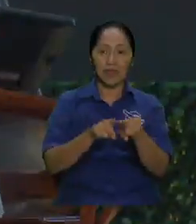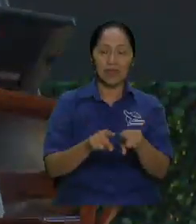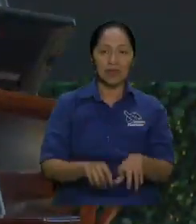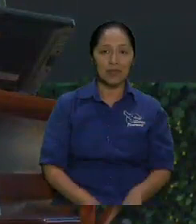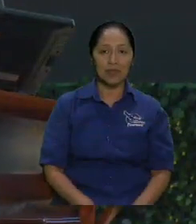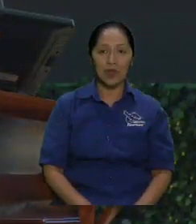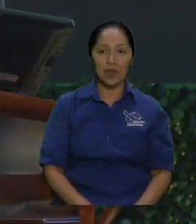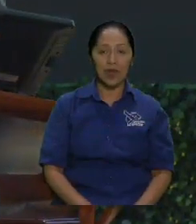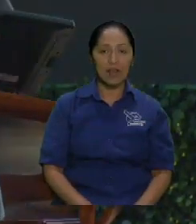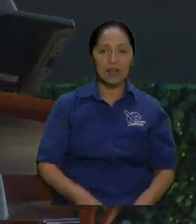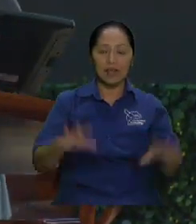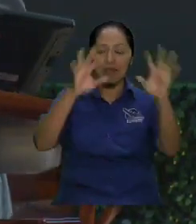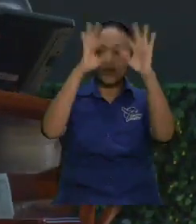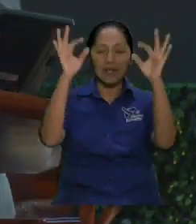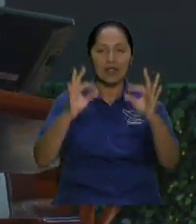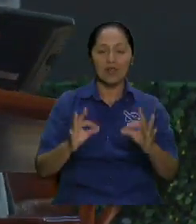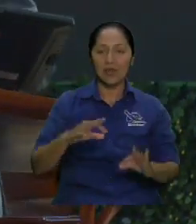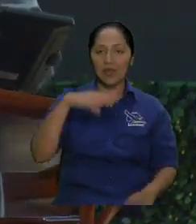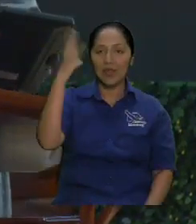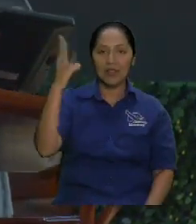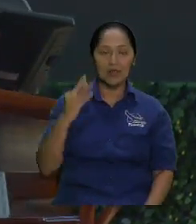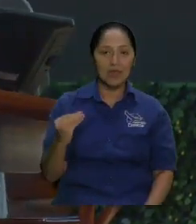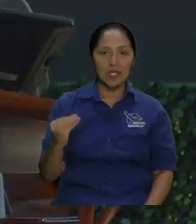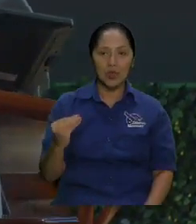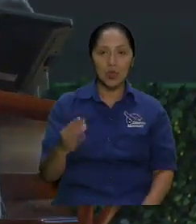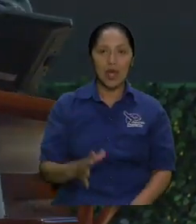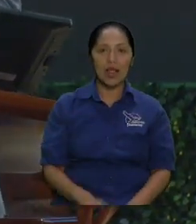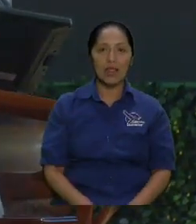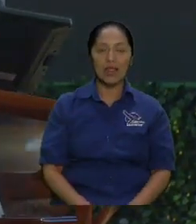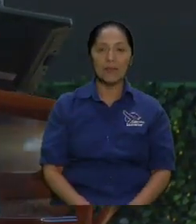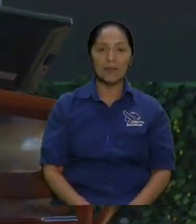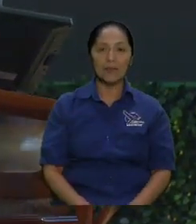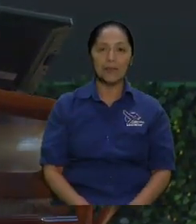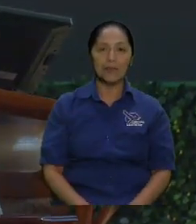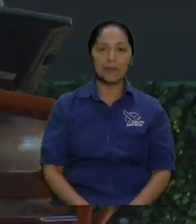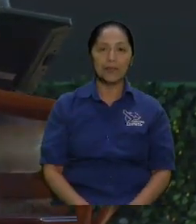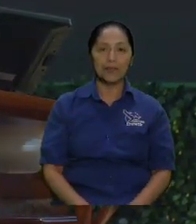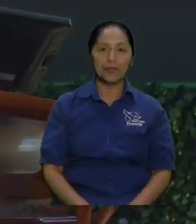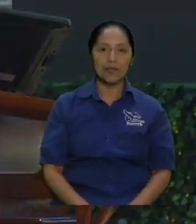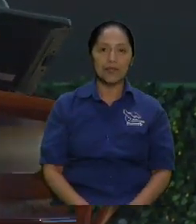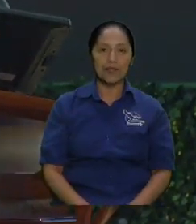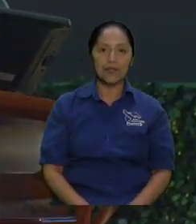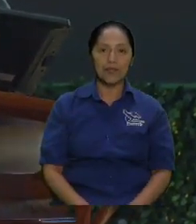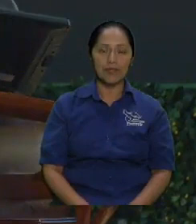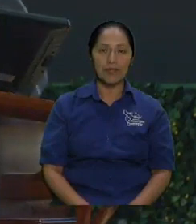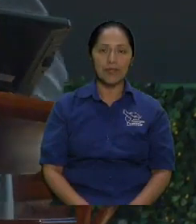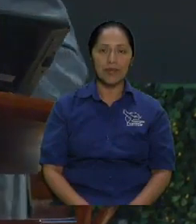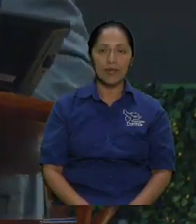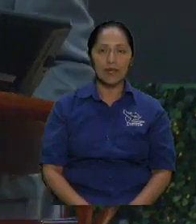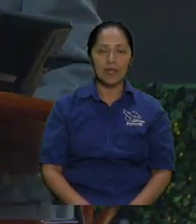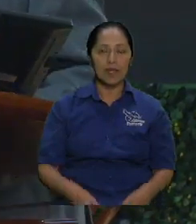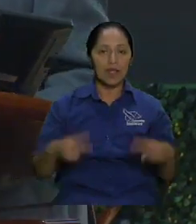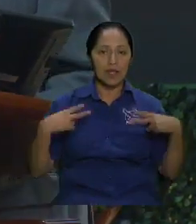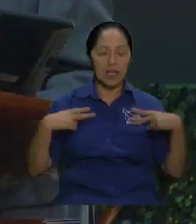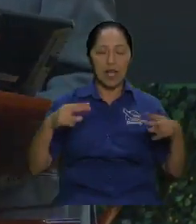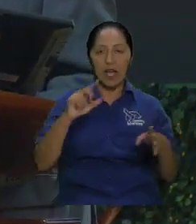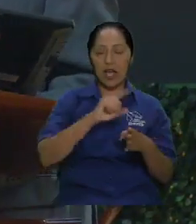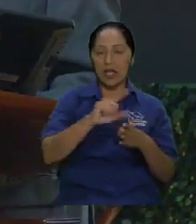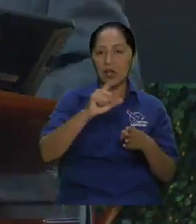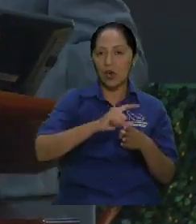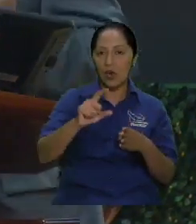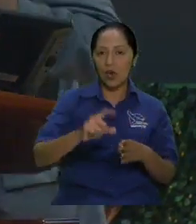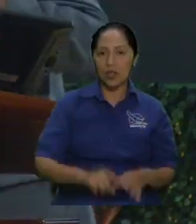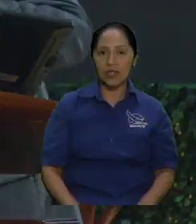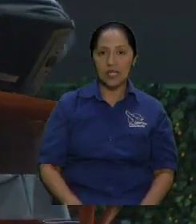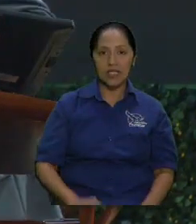pero el espiritual el alimento sólido es para los adultos pero mire mire la relación que hace aquí la cual los